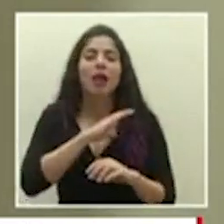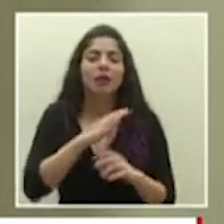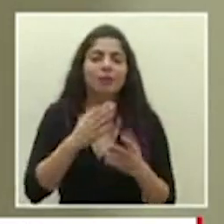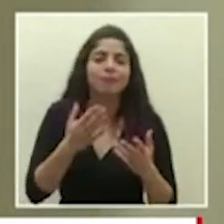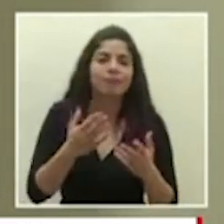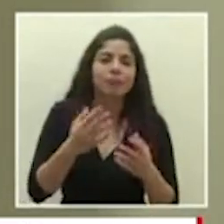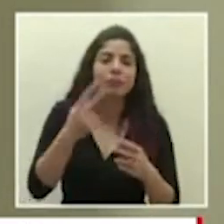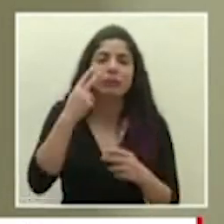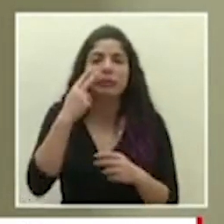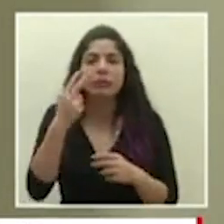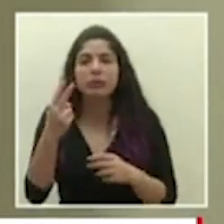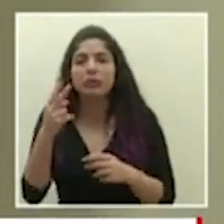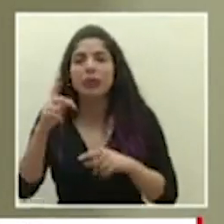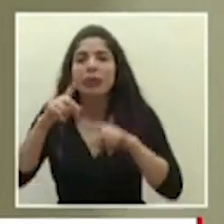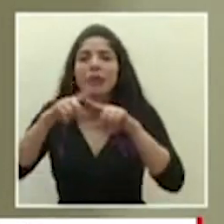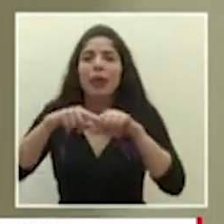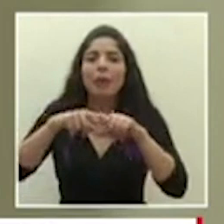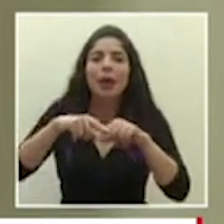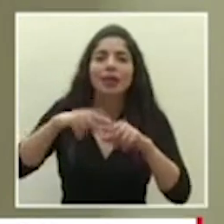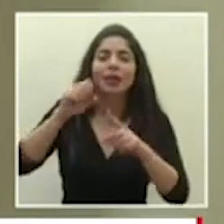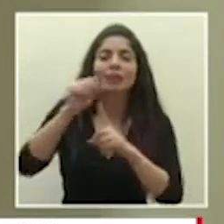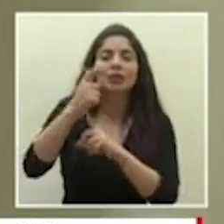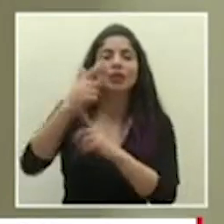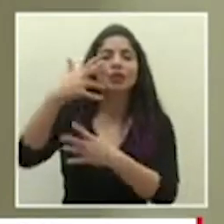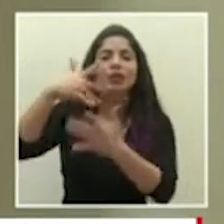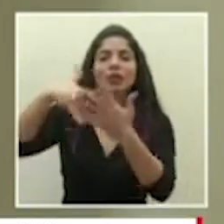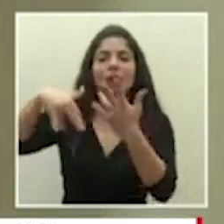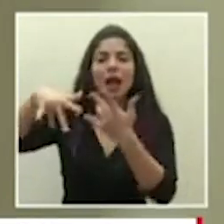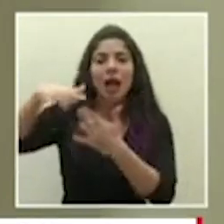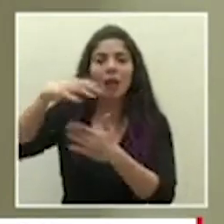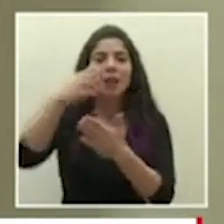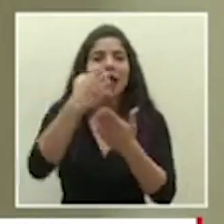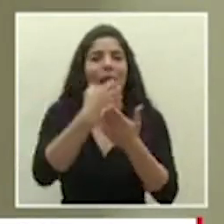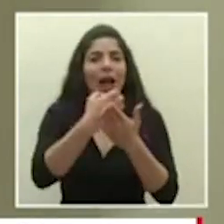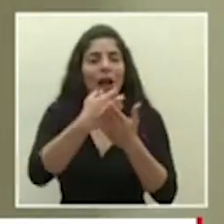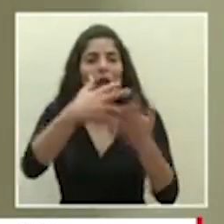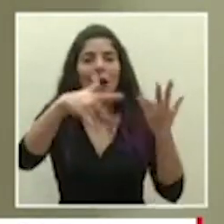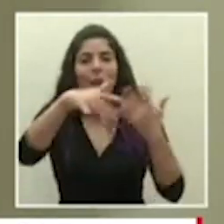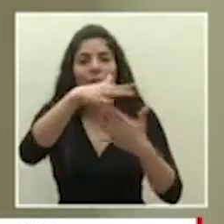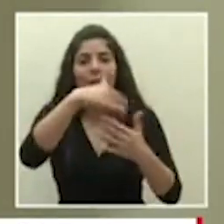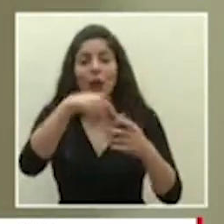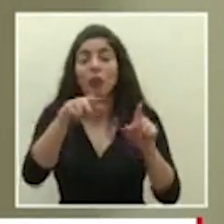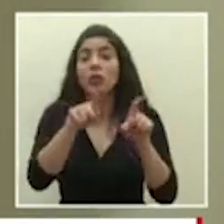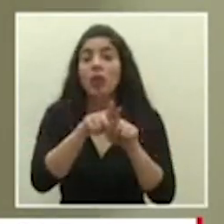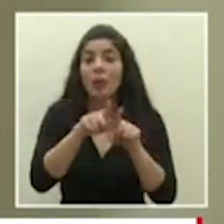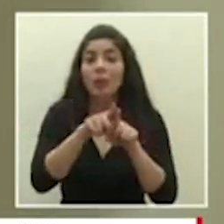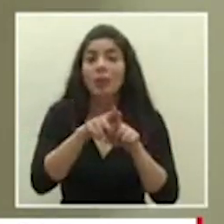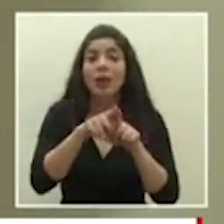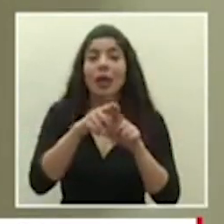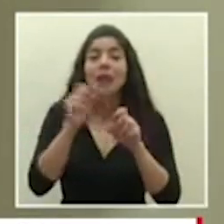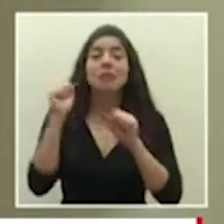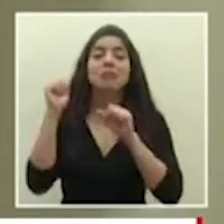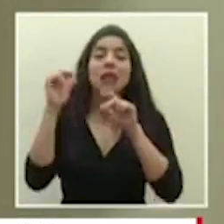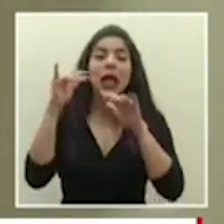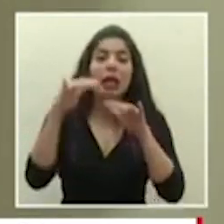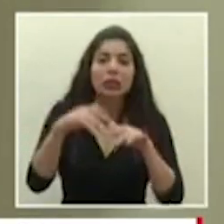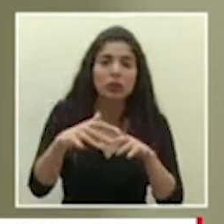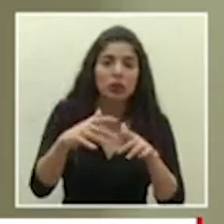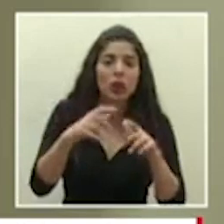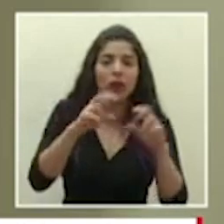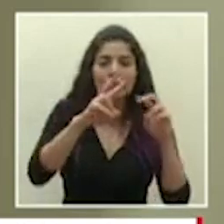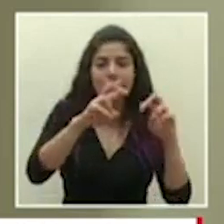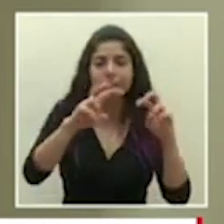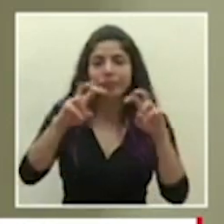pueden percibir sobre el comportamiento social económico a nivel incluso de comportamiento migratorio y obviamente